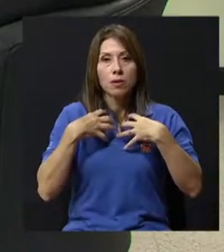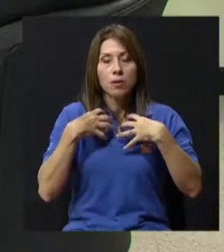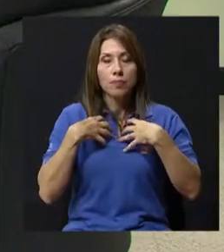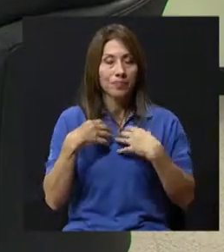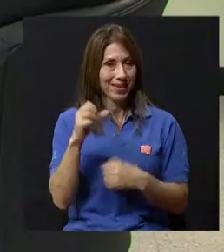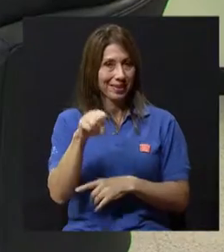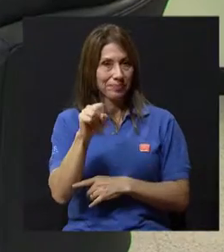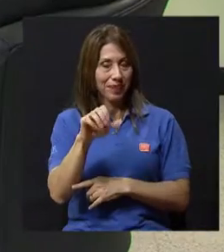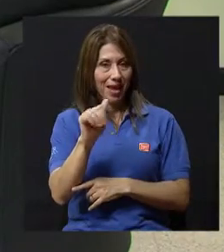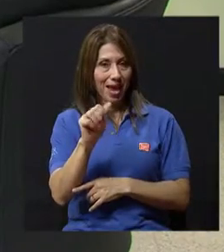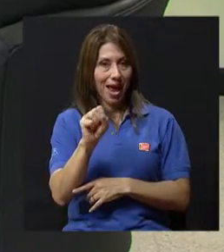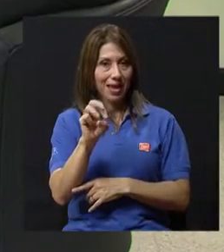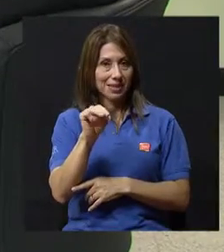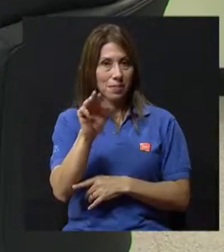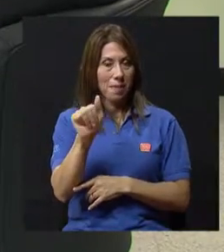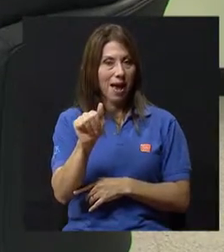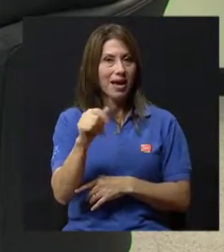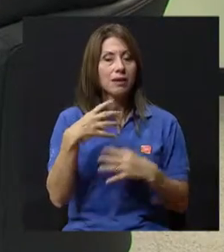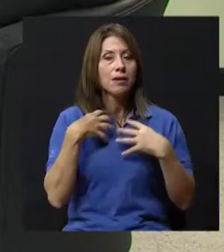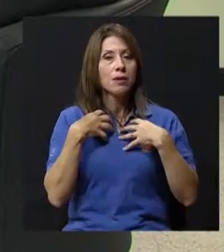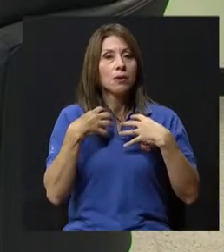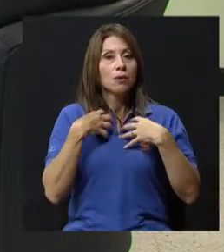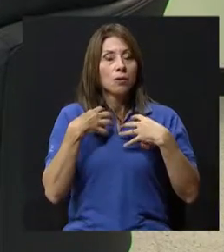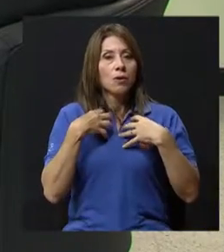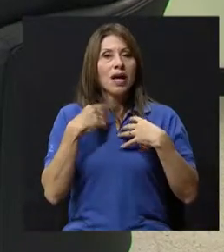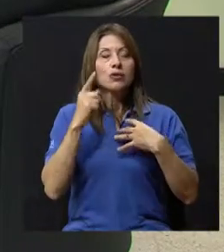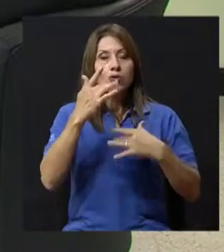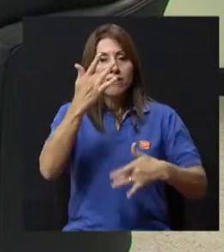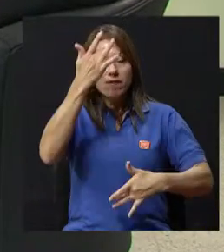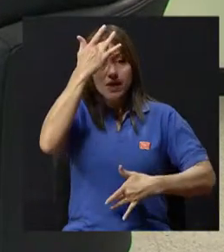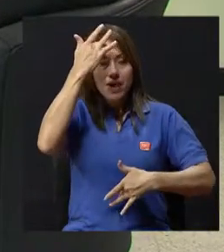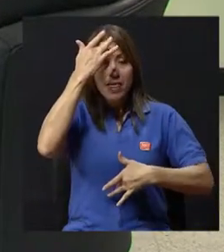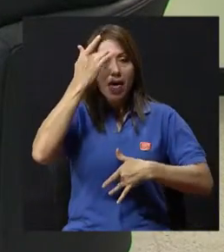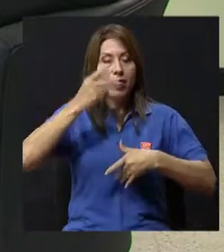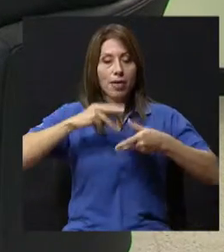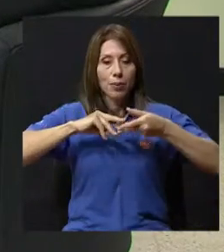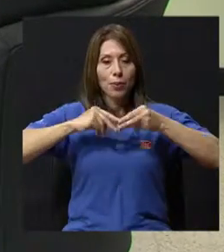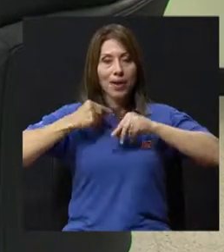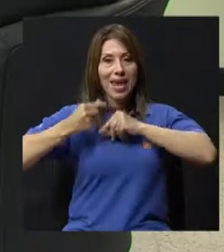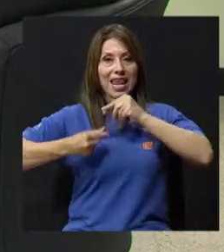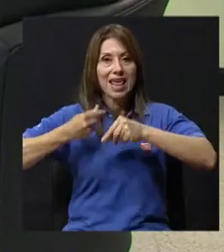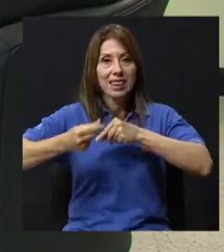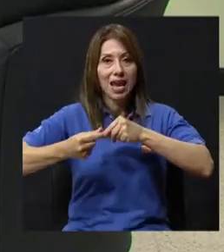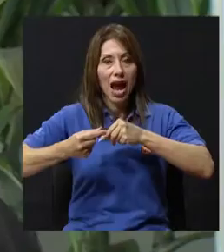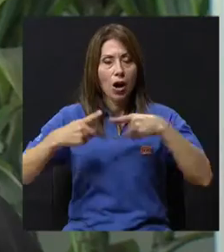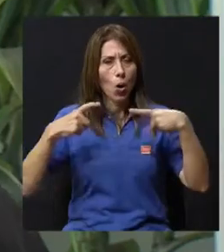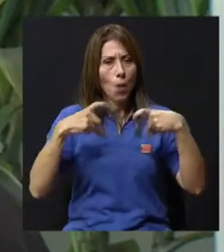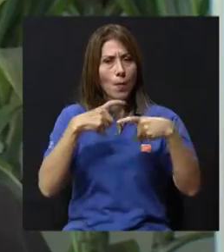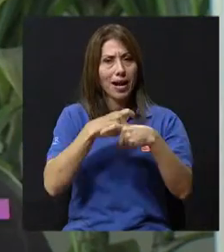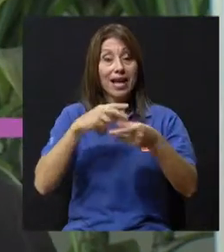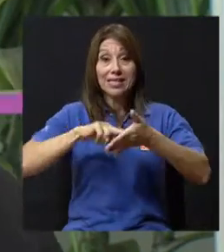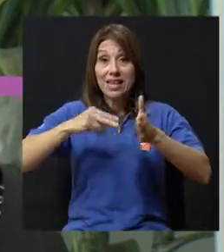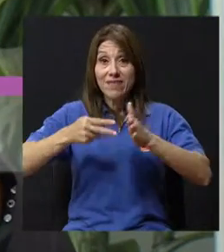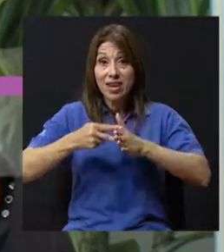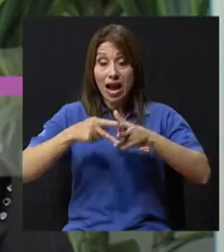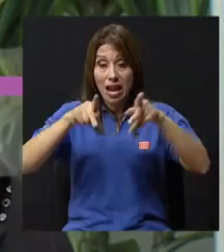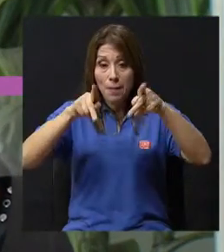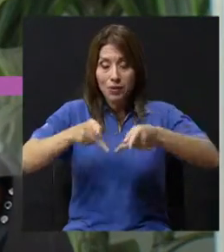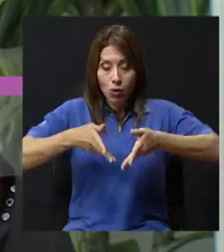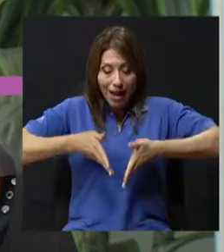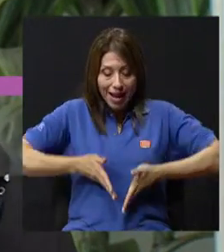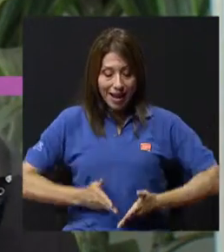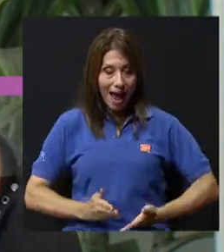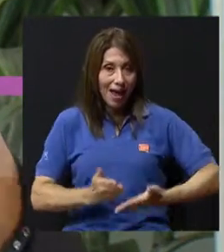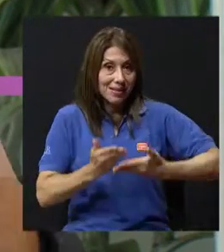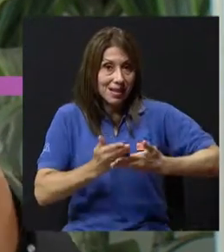allá. Sí, el asma es una enfermedad genética compleja. Eso quiere decir que la persona nace